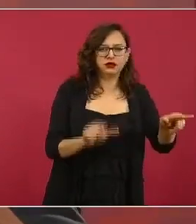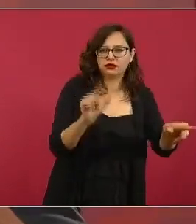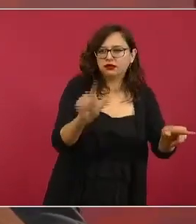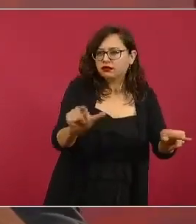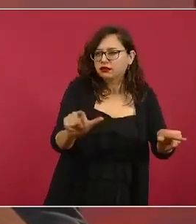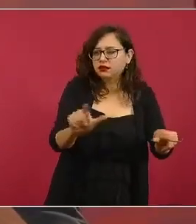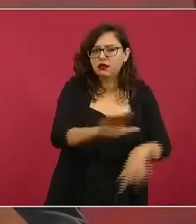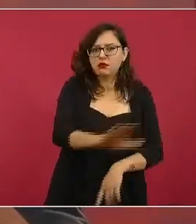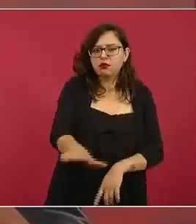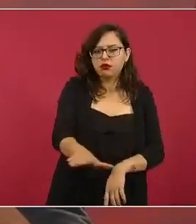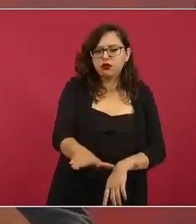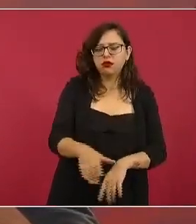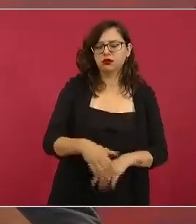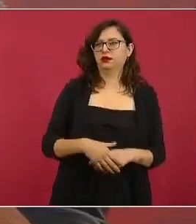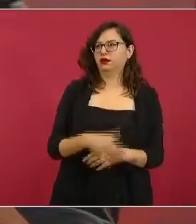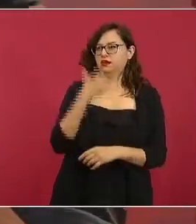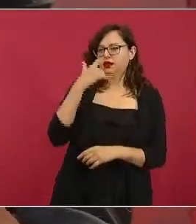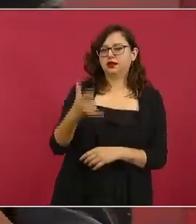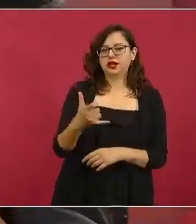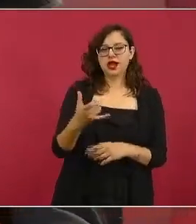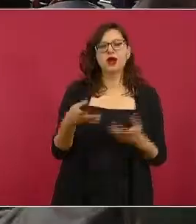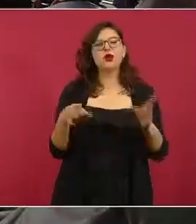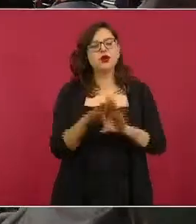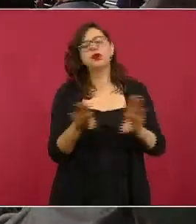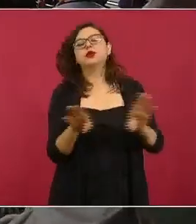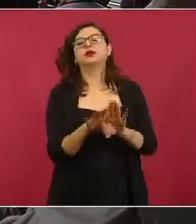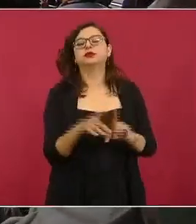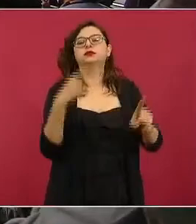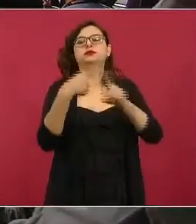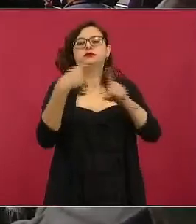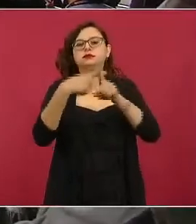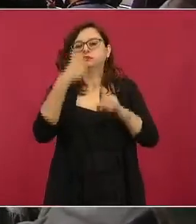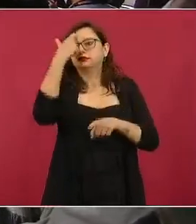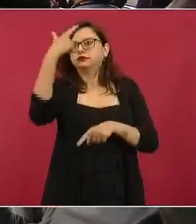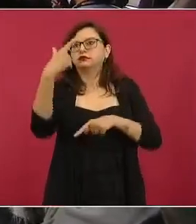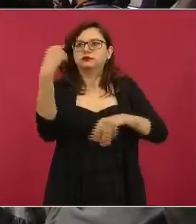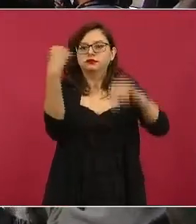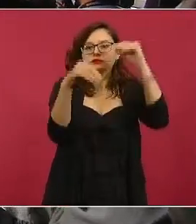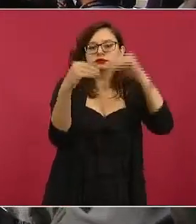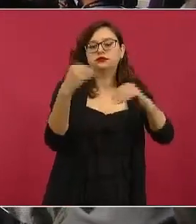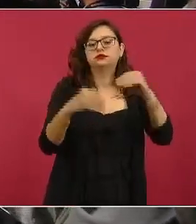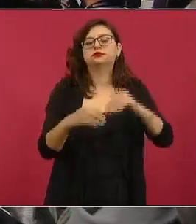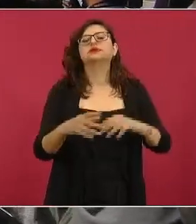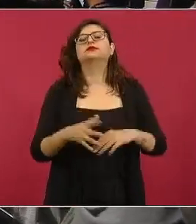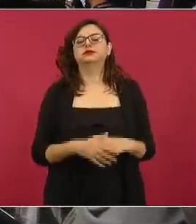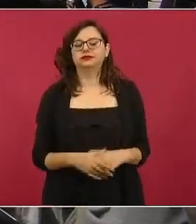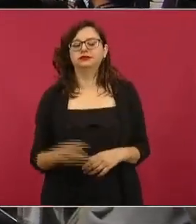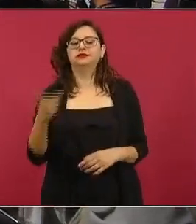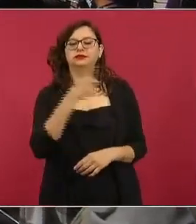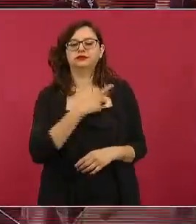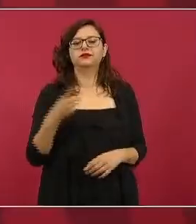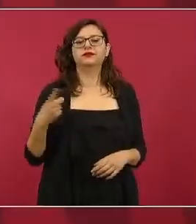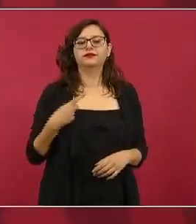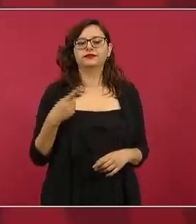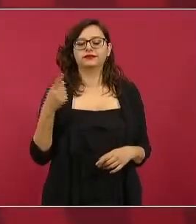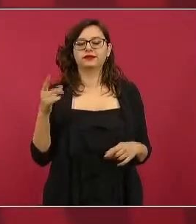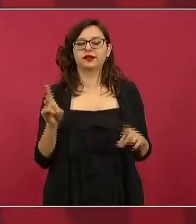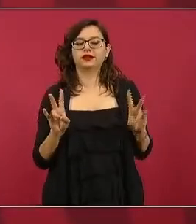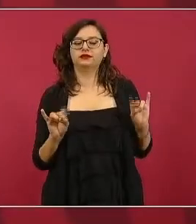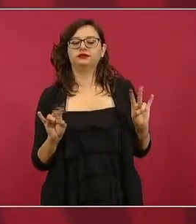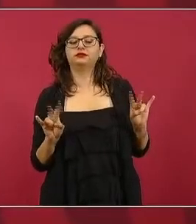ver las cosas con mucha objetividad